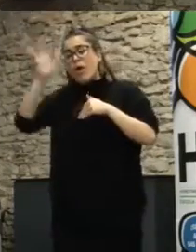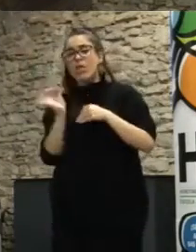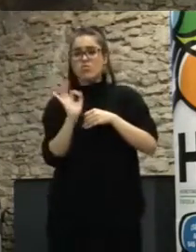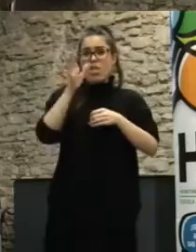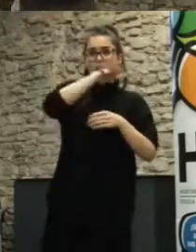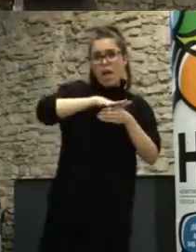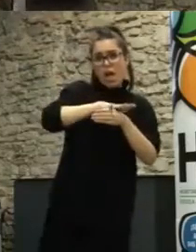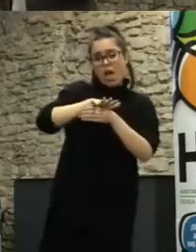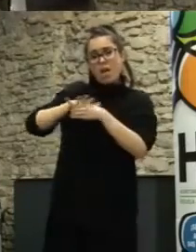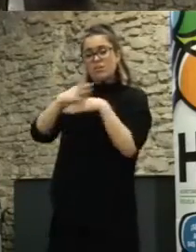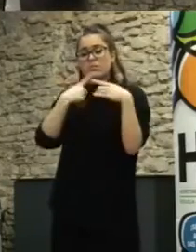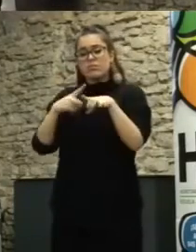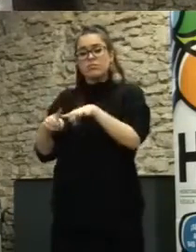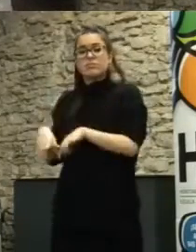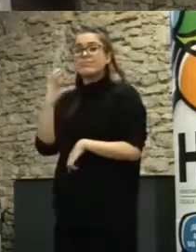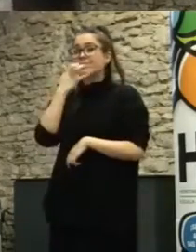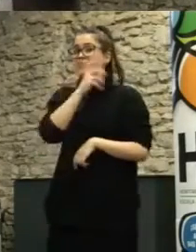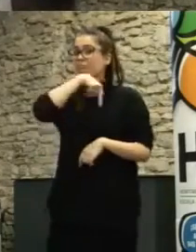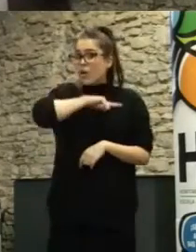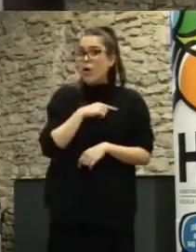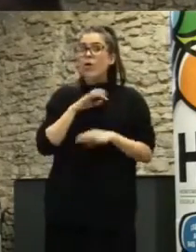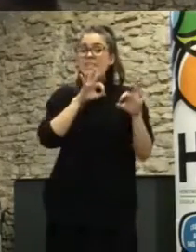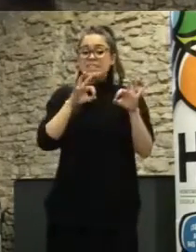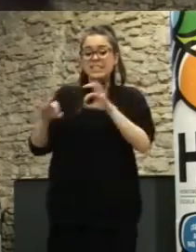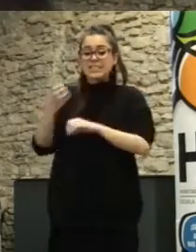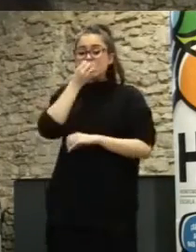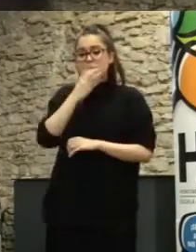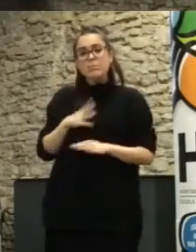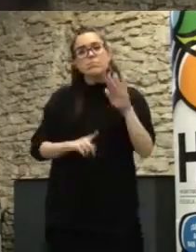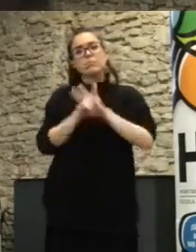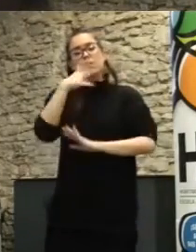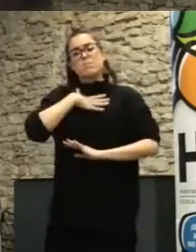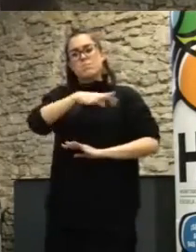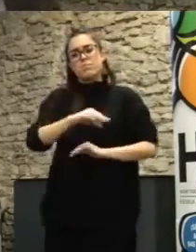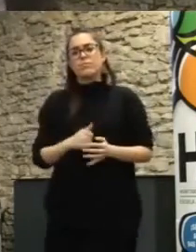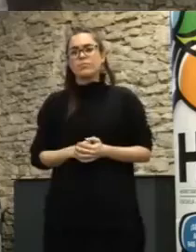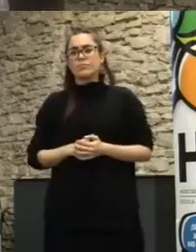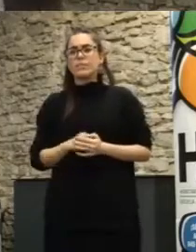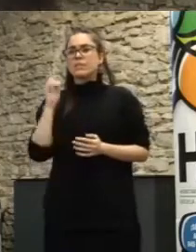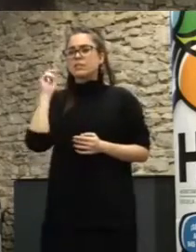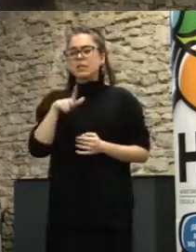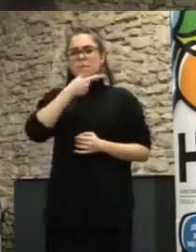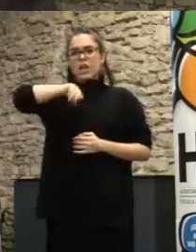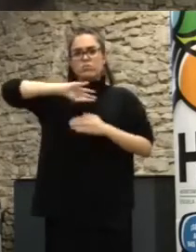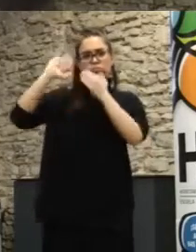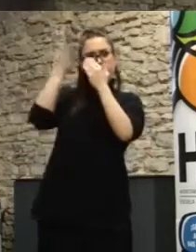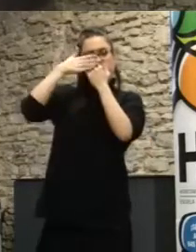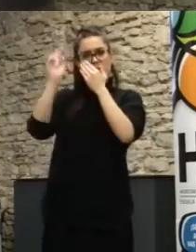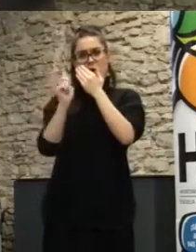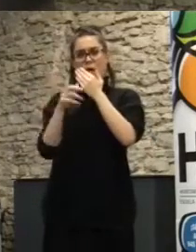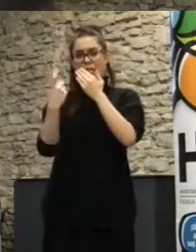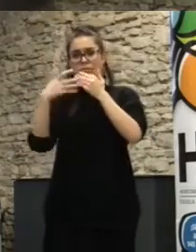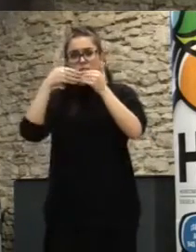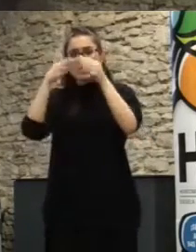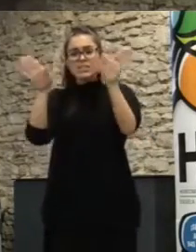eso es fundamental para que luego las cosas salgan bien y de alguna manera como dicen los anglosajones también nos salgamos de la caja es decir en el área